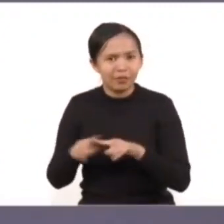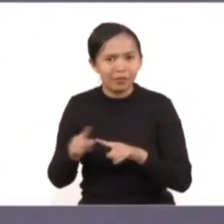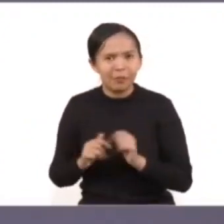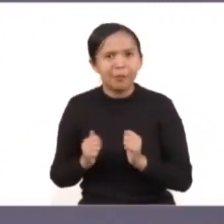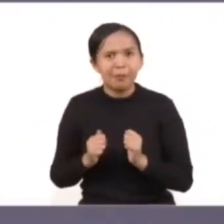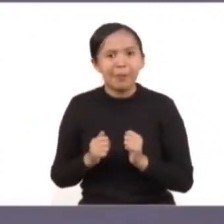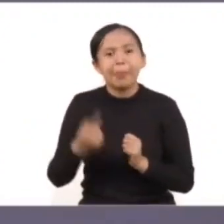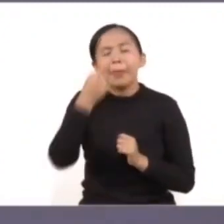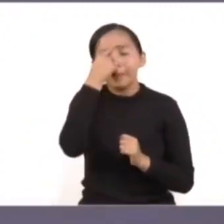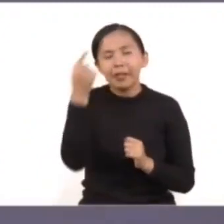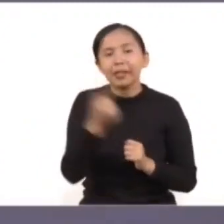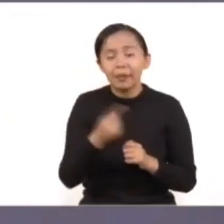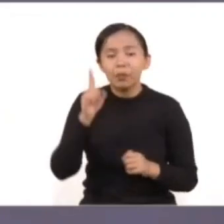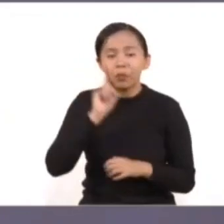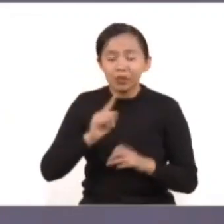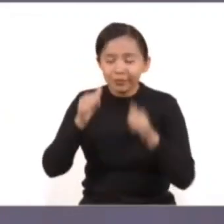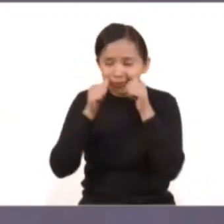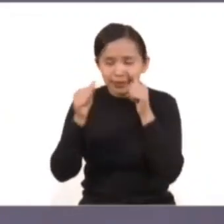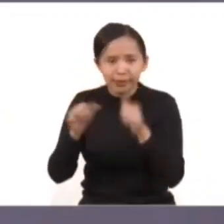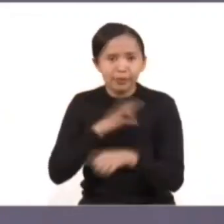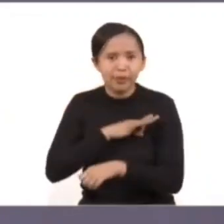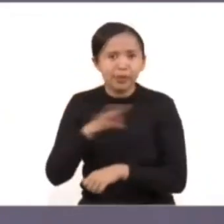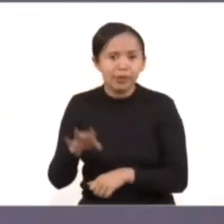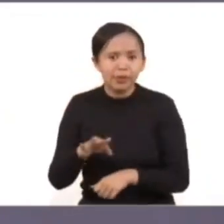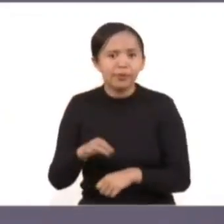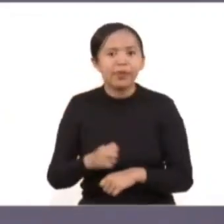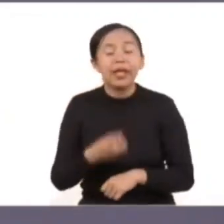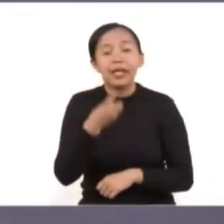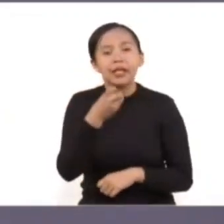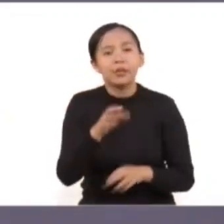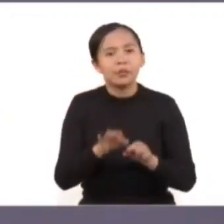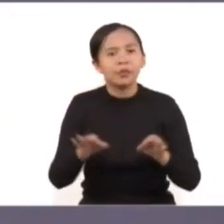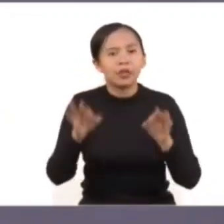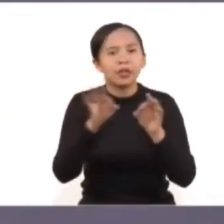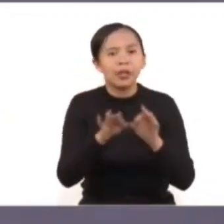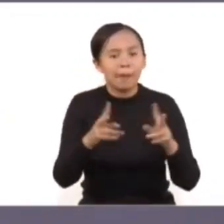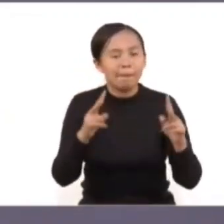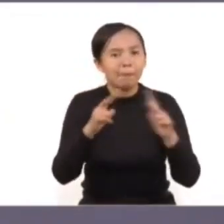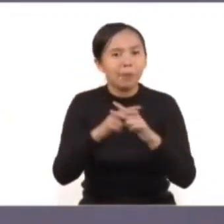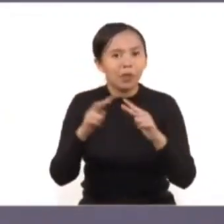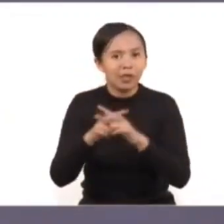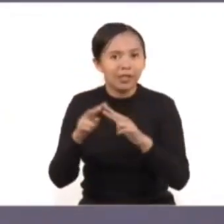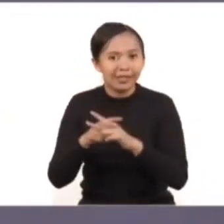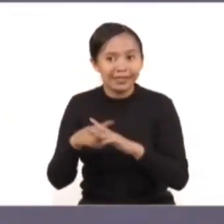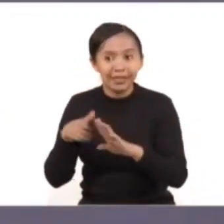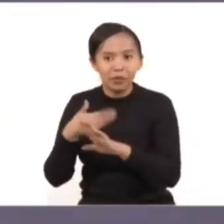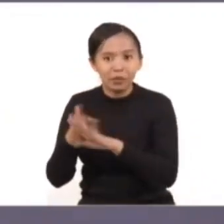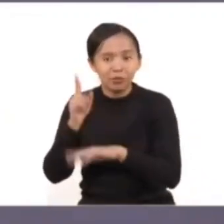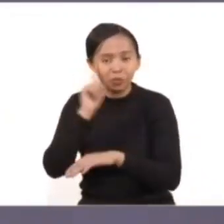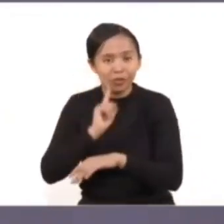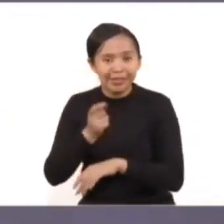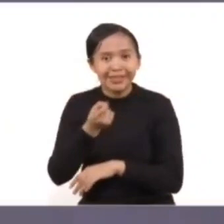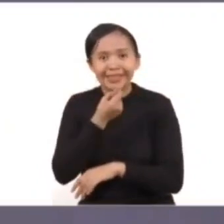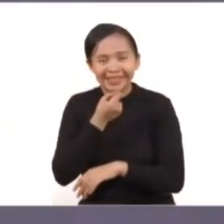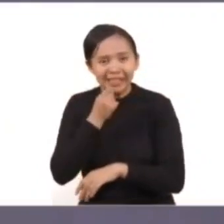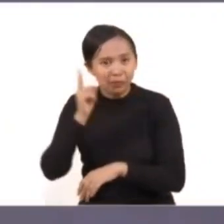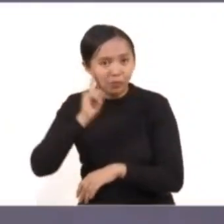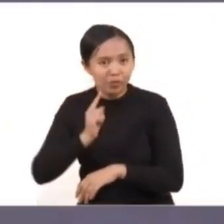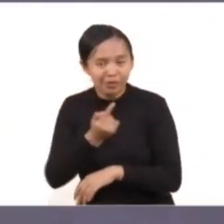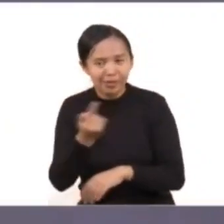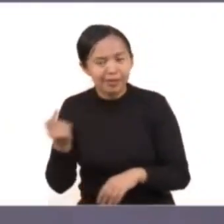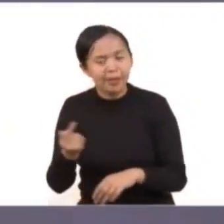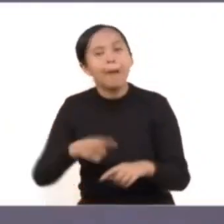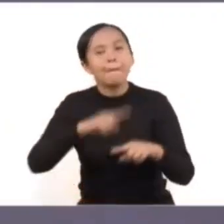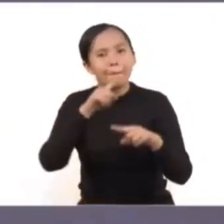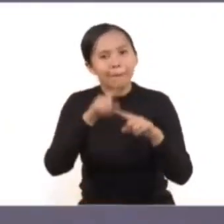atender mejor a las mujeres. Se trata de erradicar la violencia en contra de las mujeres y las niñas en todos